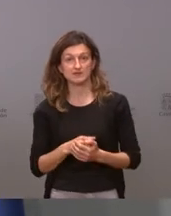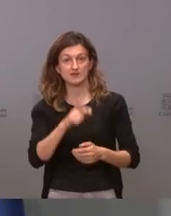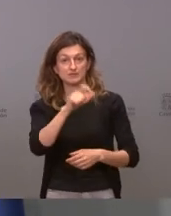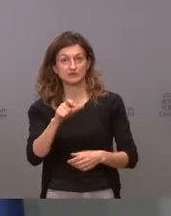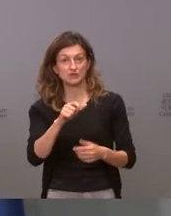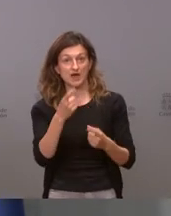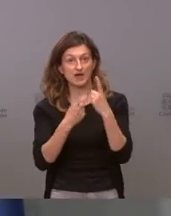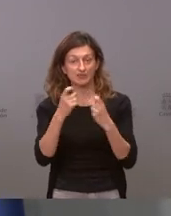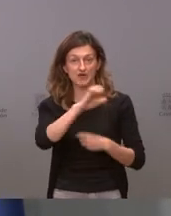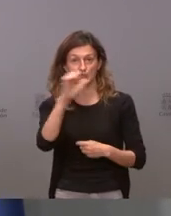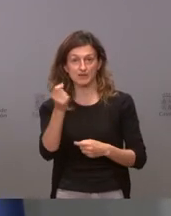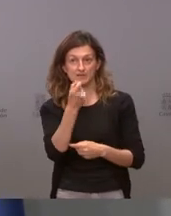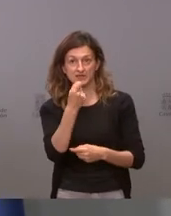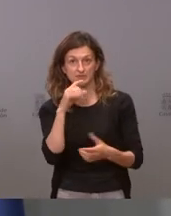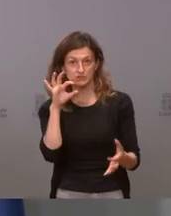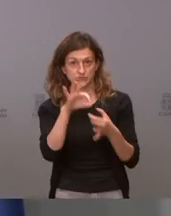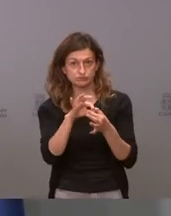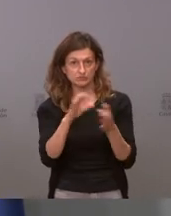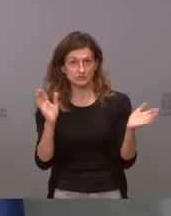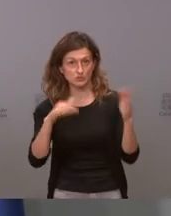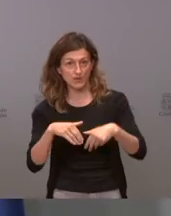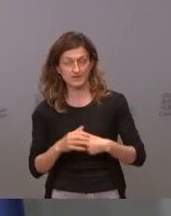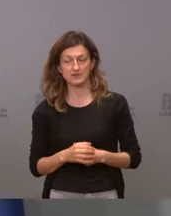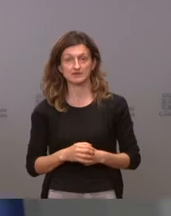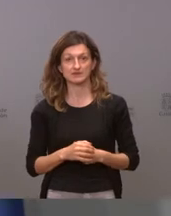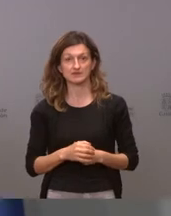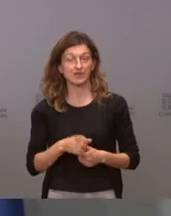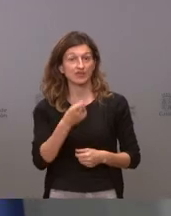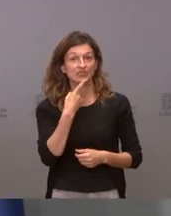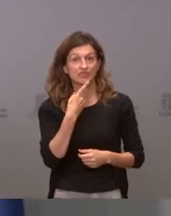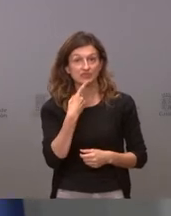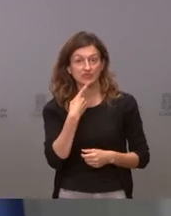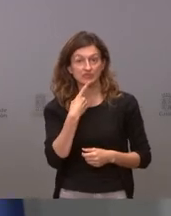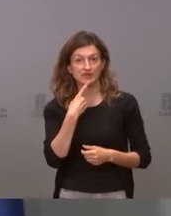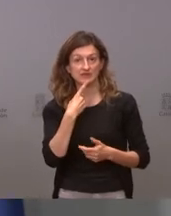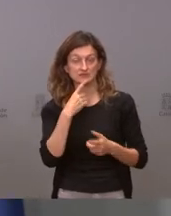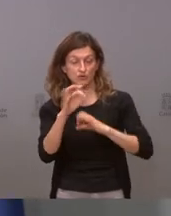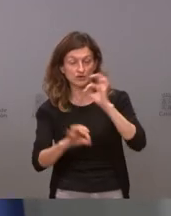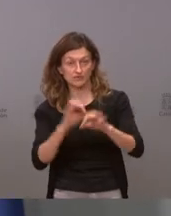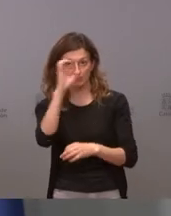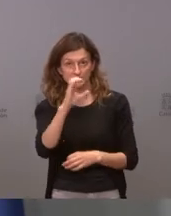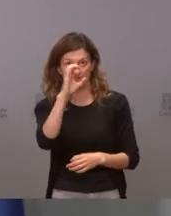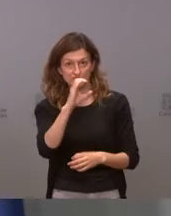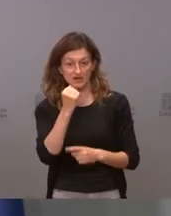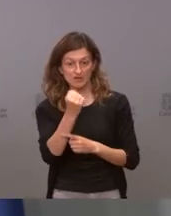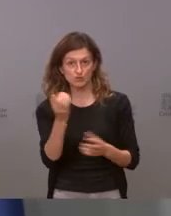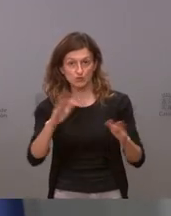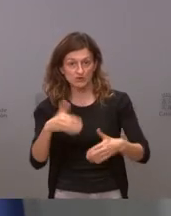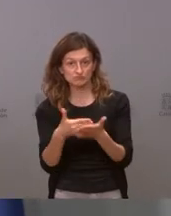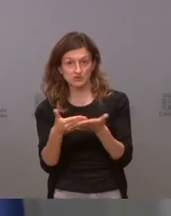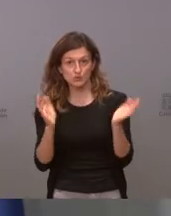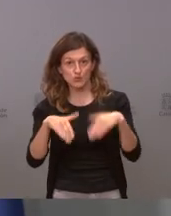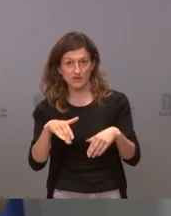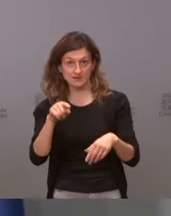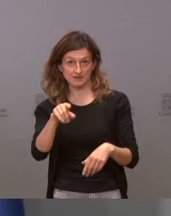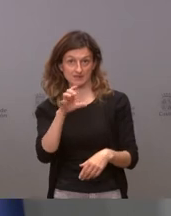Agencia Europea del Medicamento que no se sujeta en lo que dicen las organizaciones científicas y profesionales en nuestro país